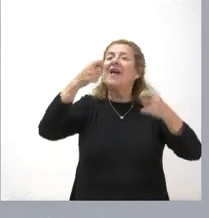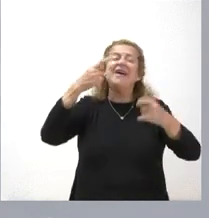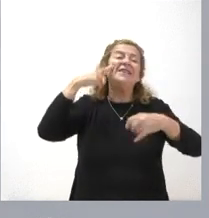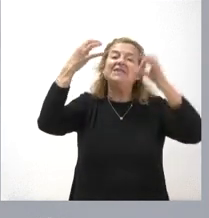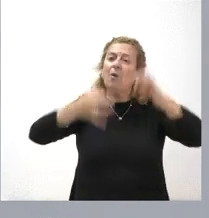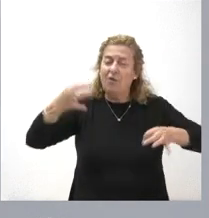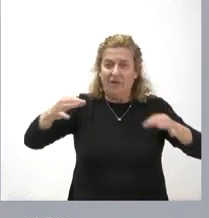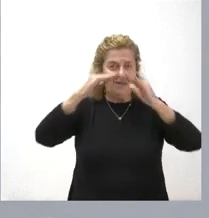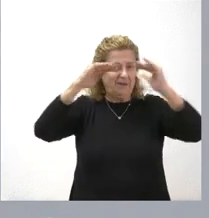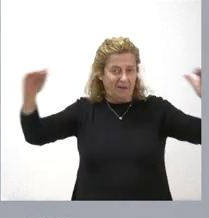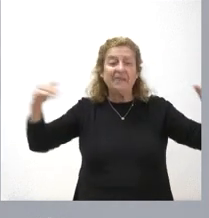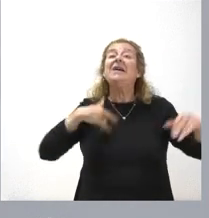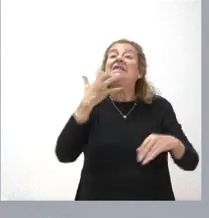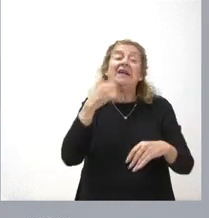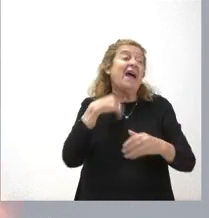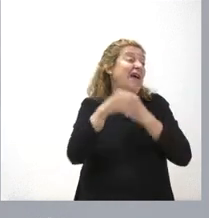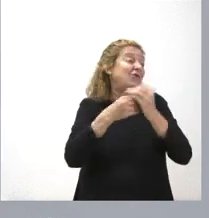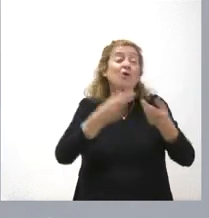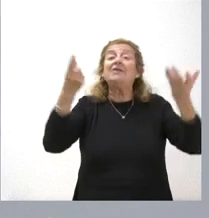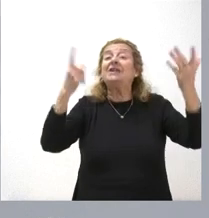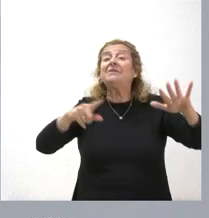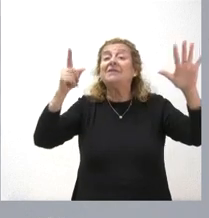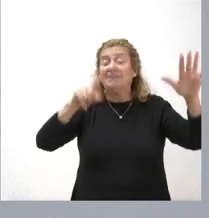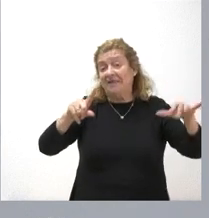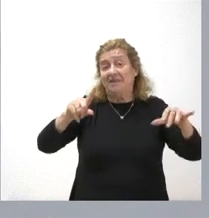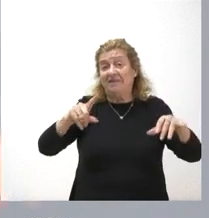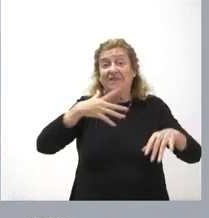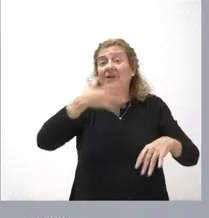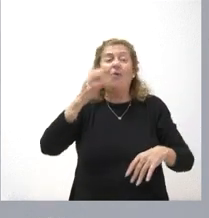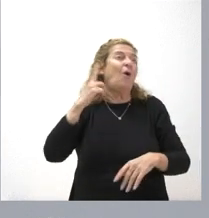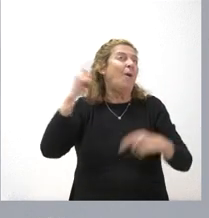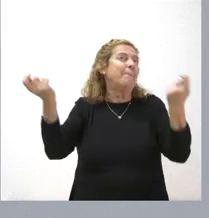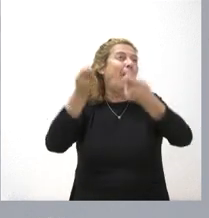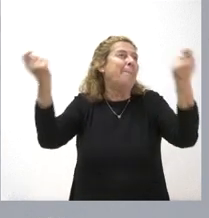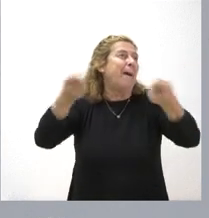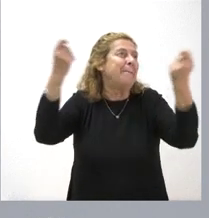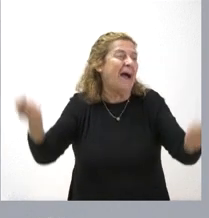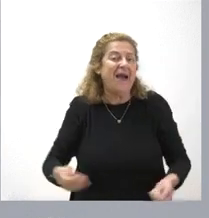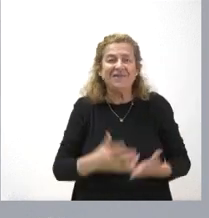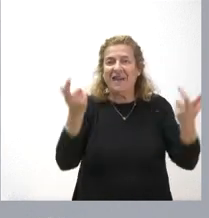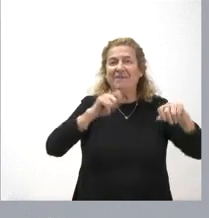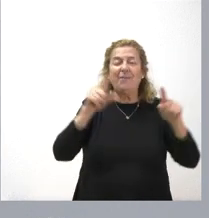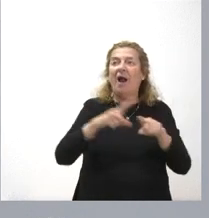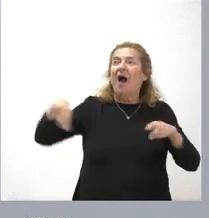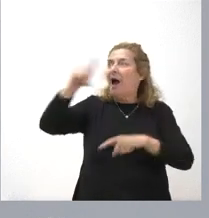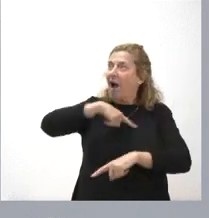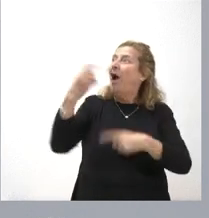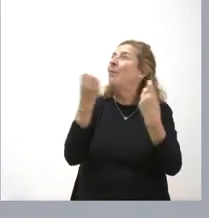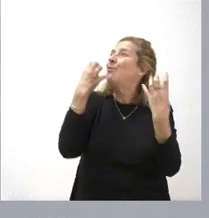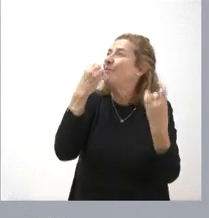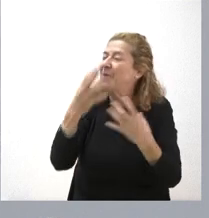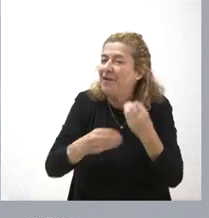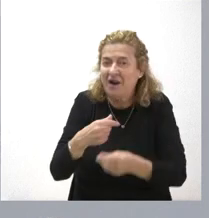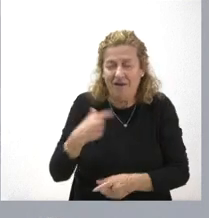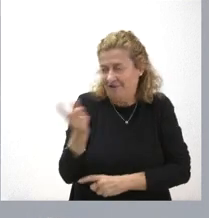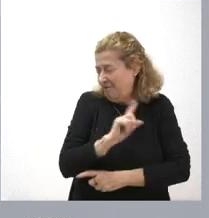que quizá si lo hubiéramos hecho cada seis meses, pues hubiéramos procurado que esto fuera sea noticia, que esto hubiera generado expectación por parte de los ciudadanos. Nosotros estamos aquí